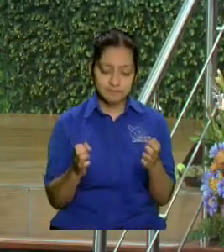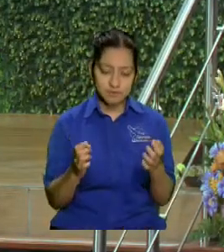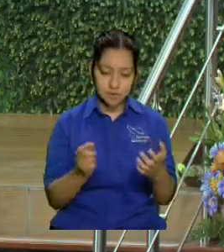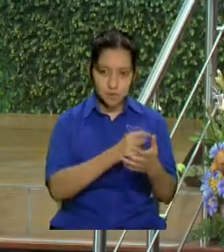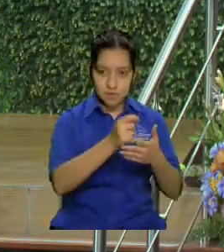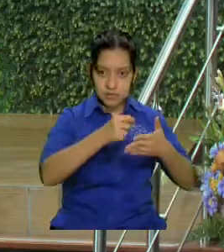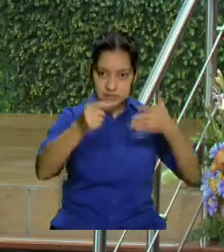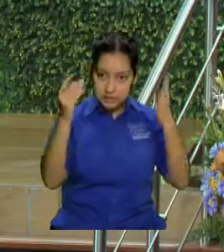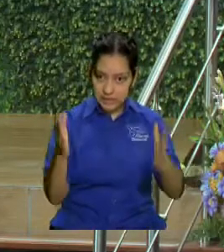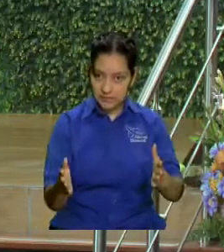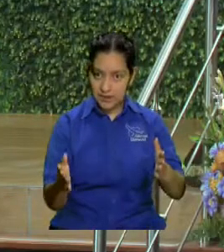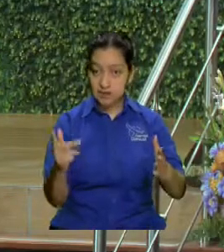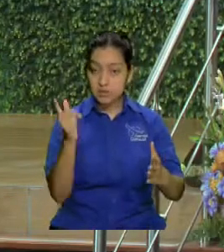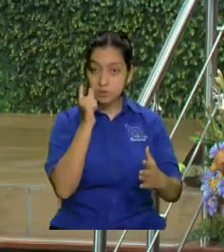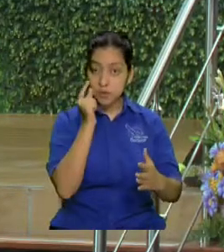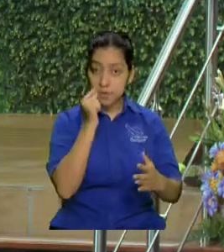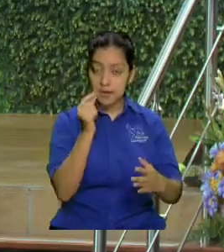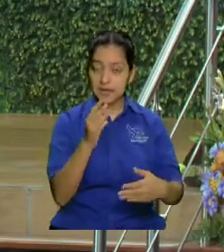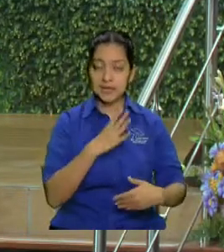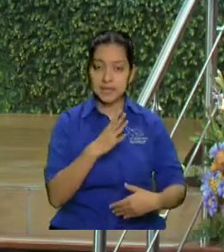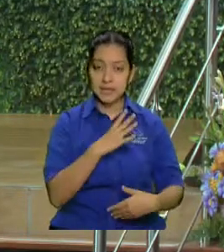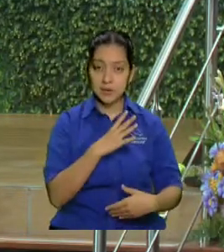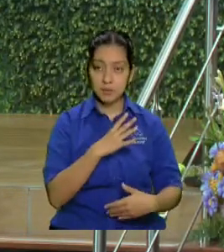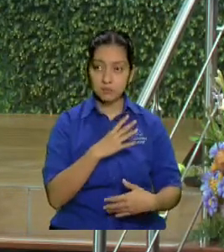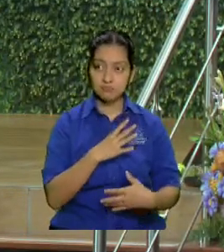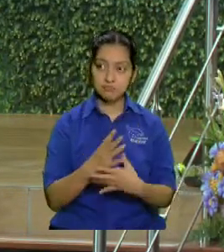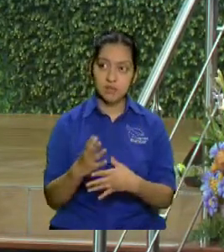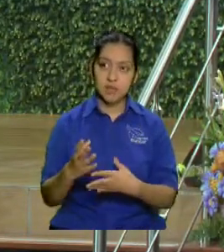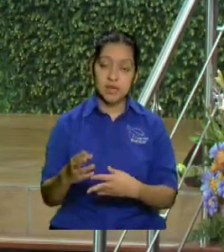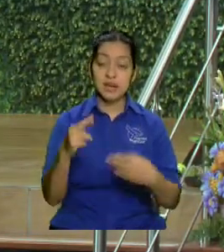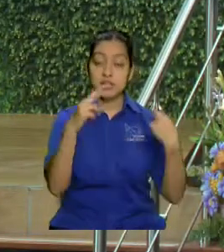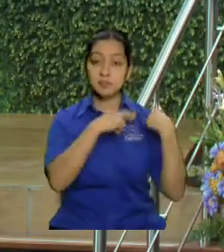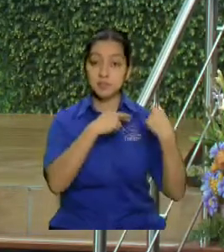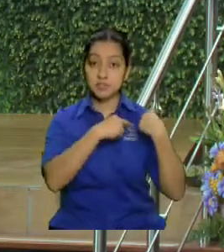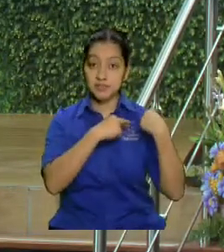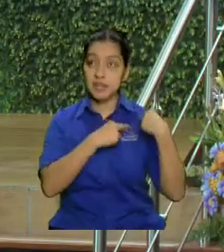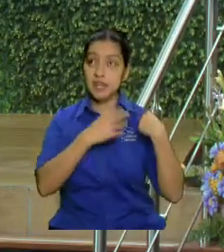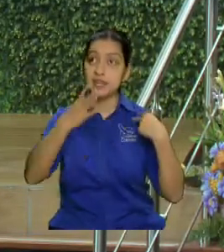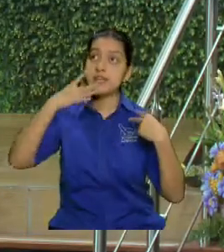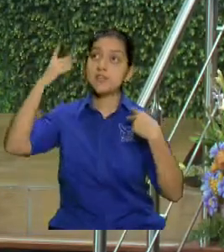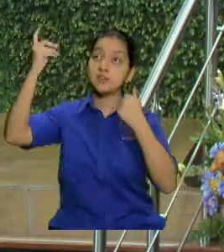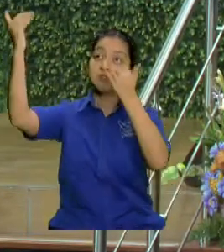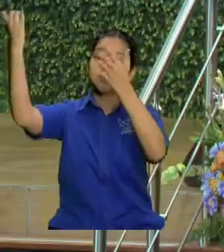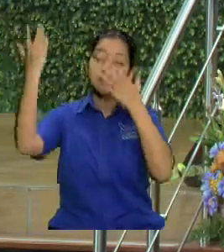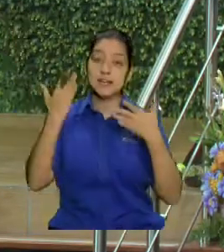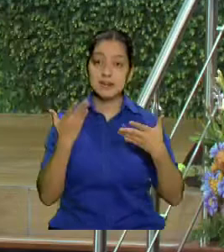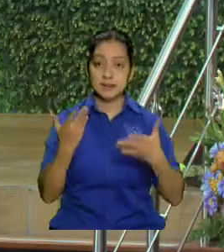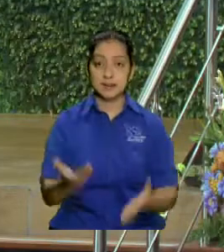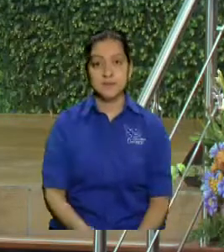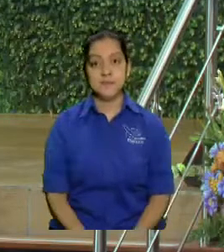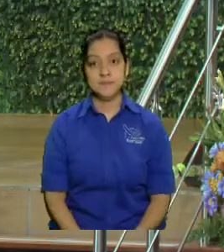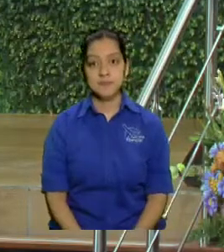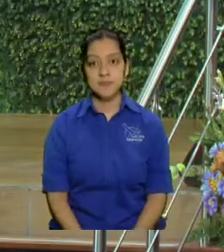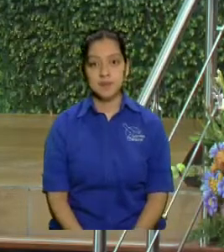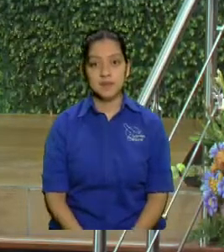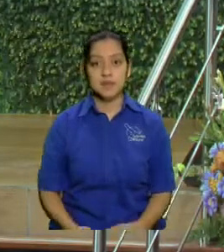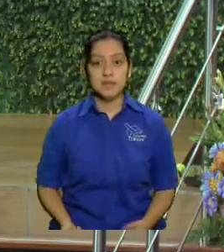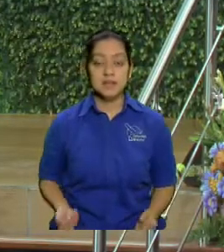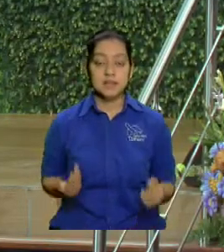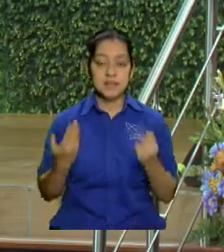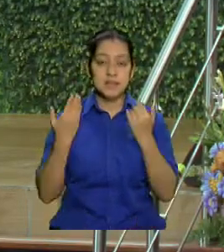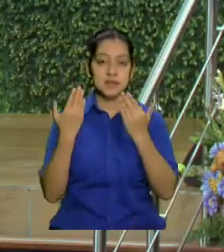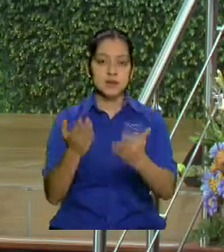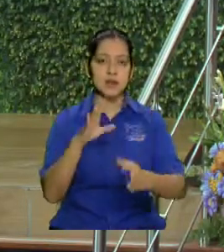hombre que tiene un cántaro que se lo dieron del cielo. Tenemos que aprender lo que dice la Biblia. ¿Le será dado